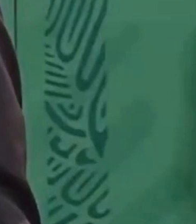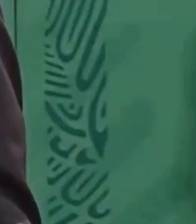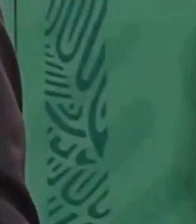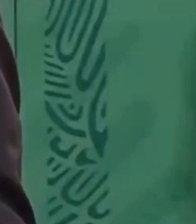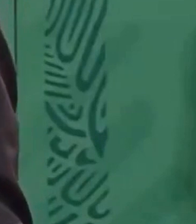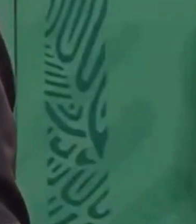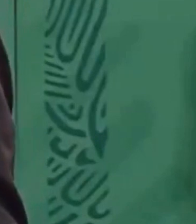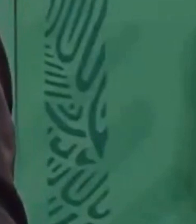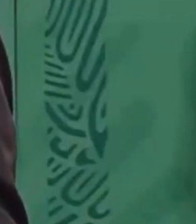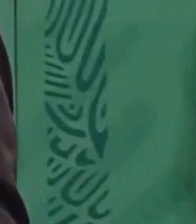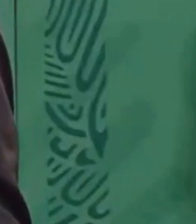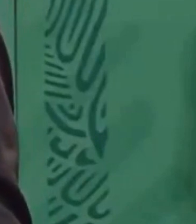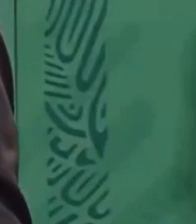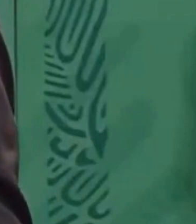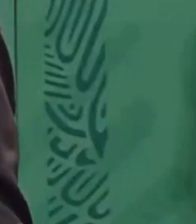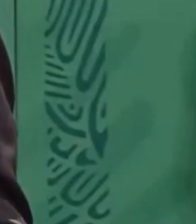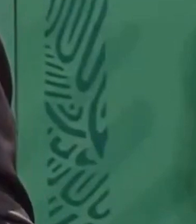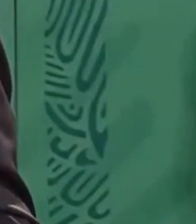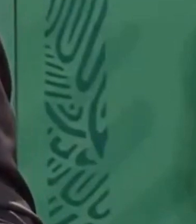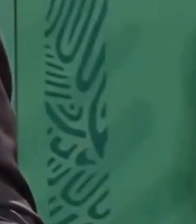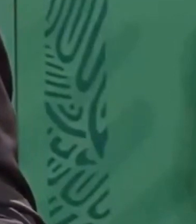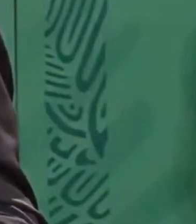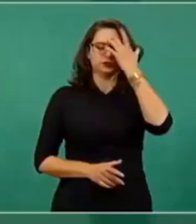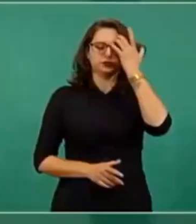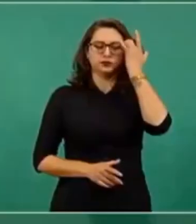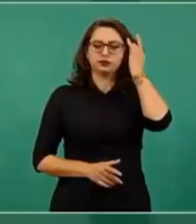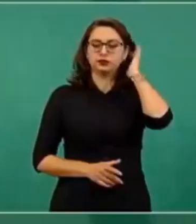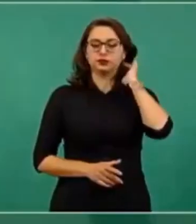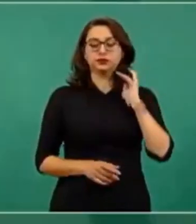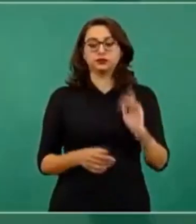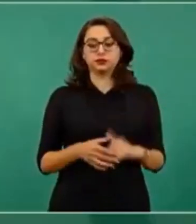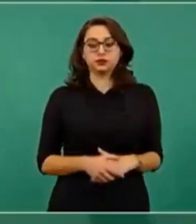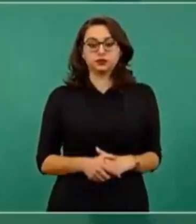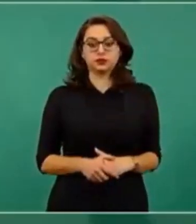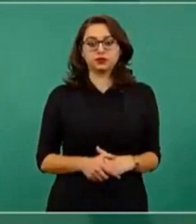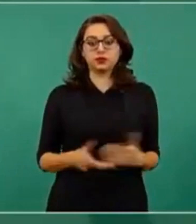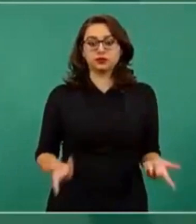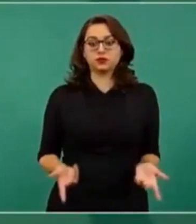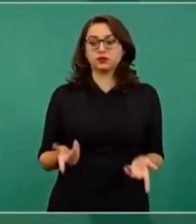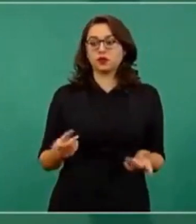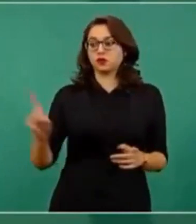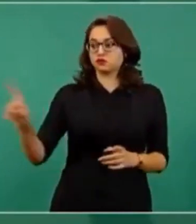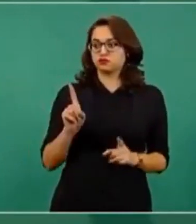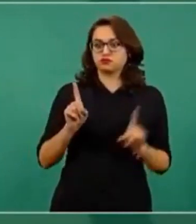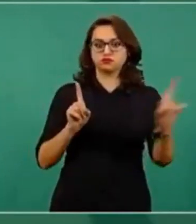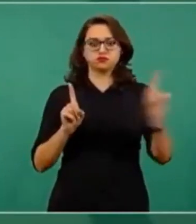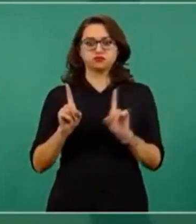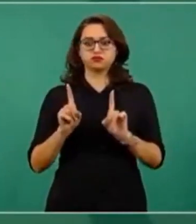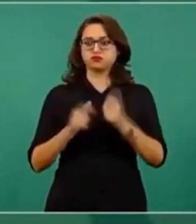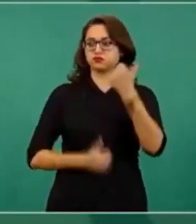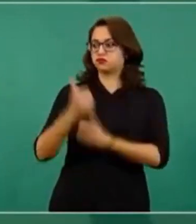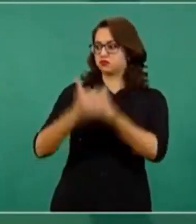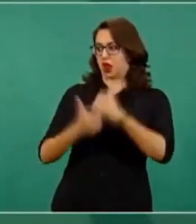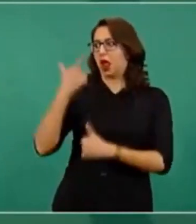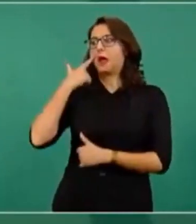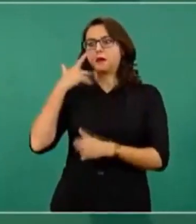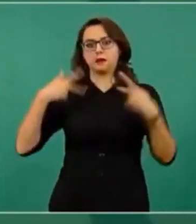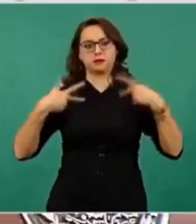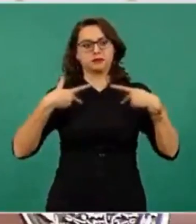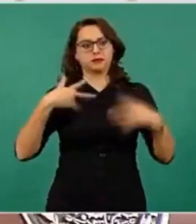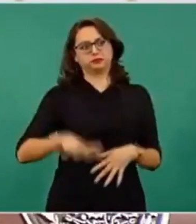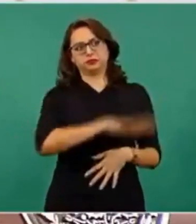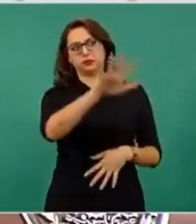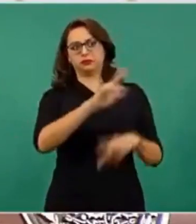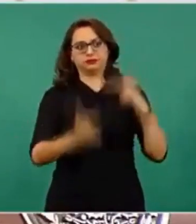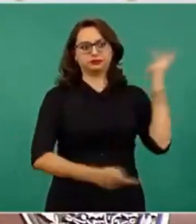Y tengo que reconocer… ¿Que declinó Marcelo ahí no? De que sí, porque yo gané la encuesta con poco